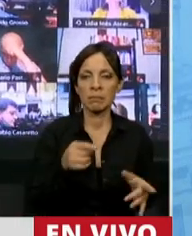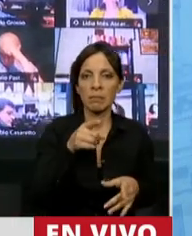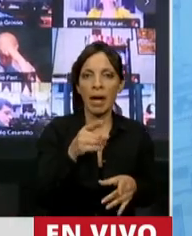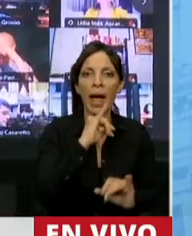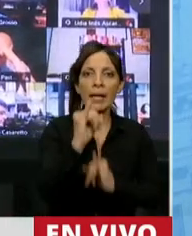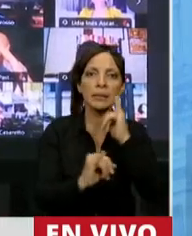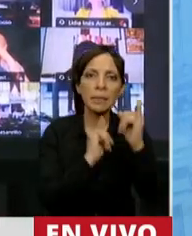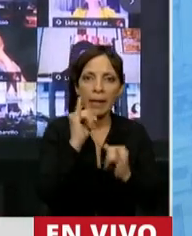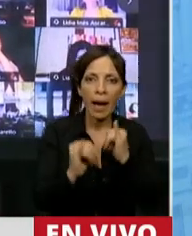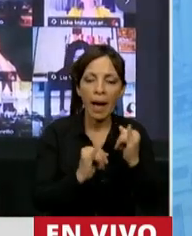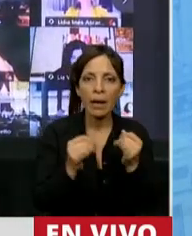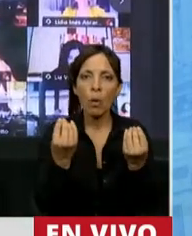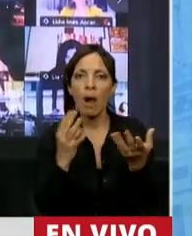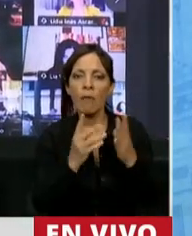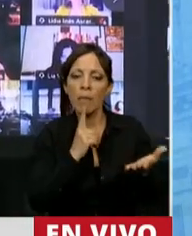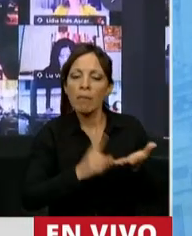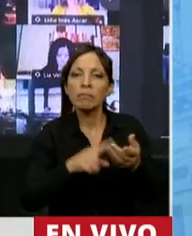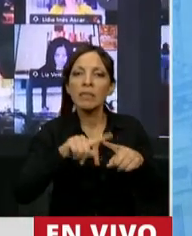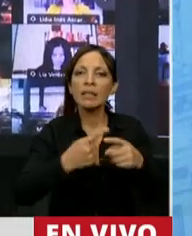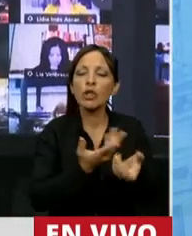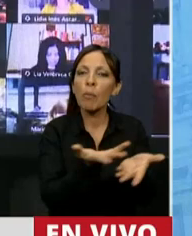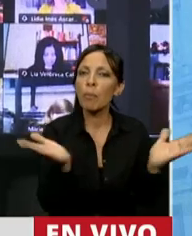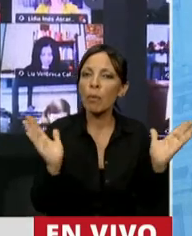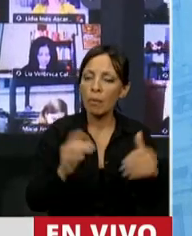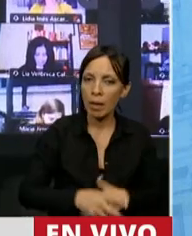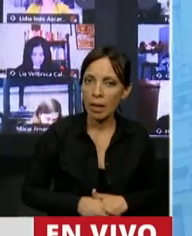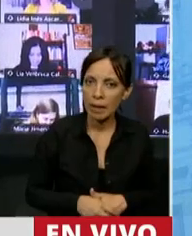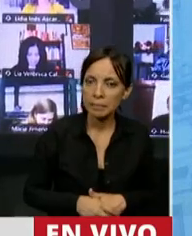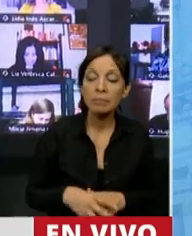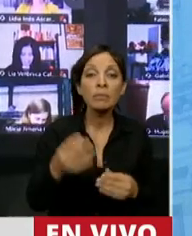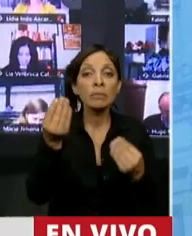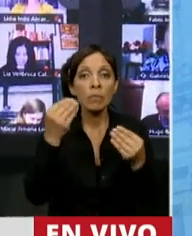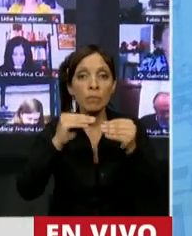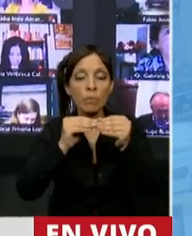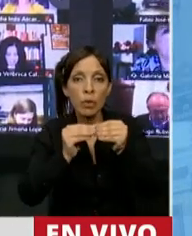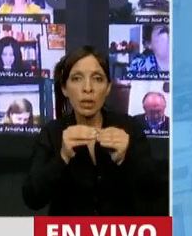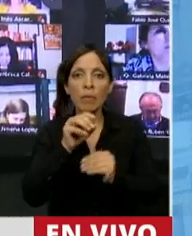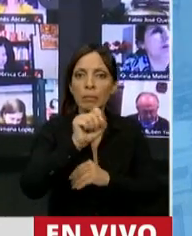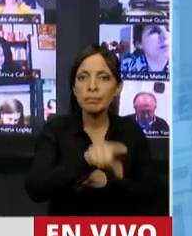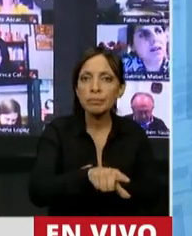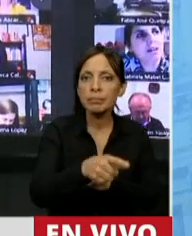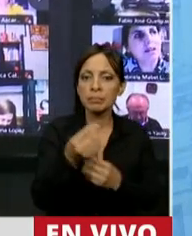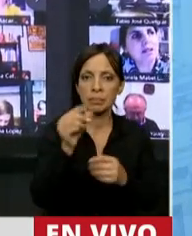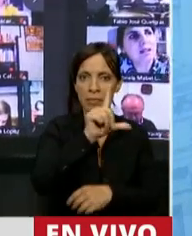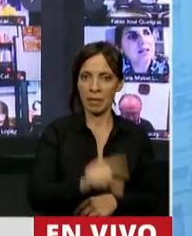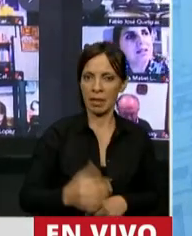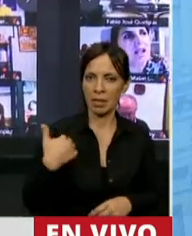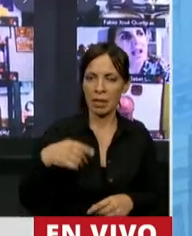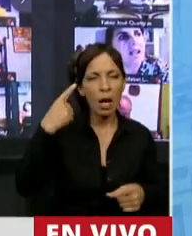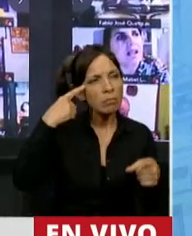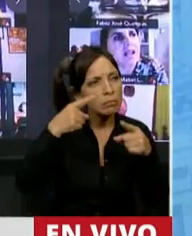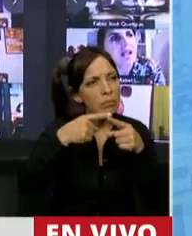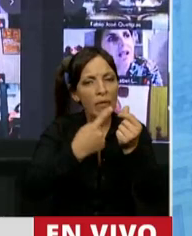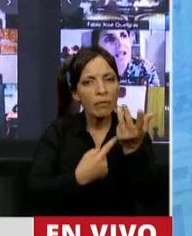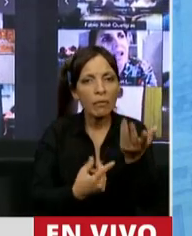de cuáles son sus políticas públicas, de cuál es el sentido que le quieren dar al país en algo